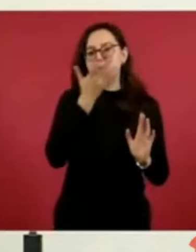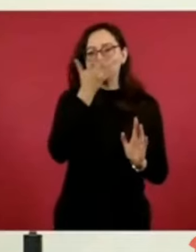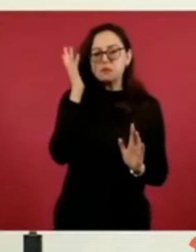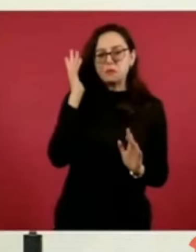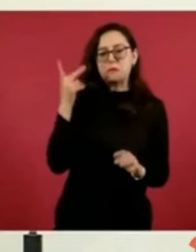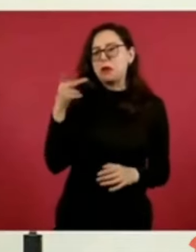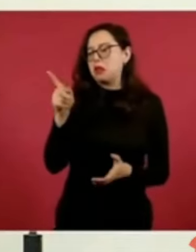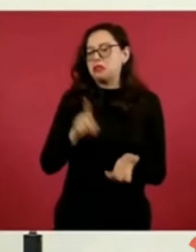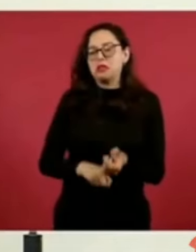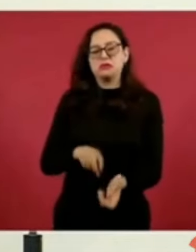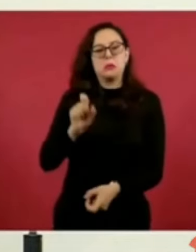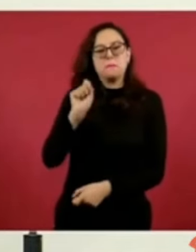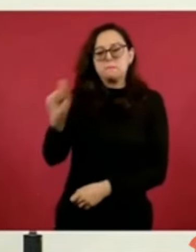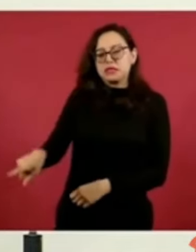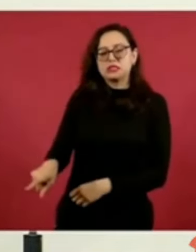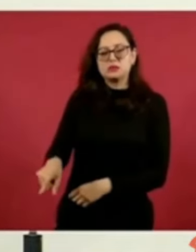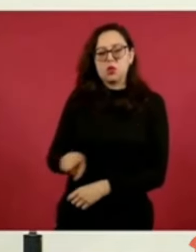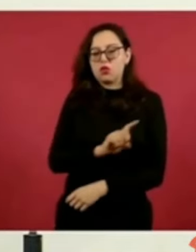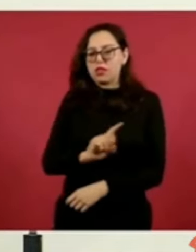¿Cuáles?